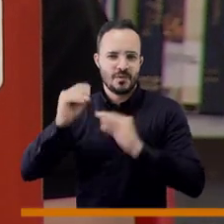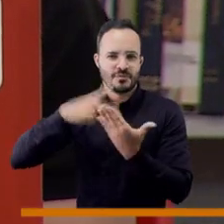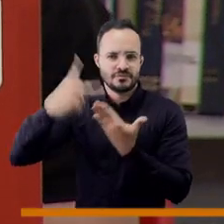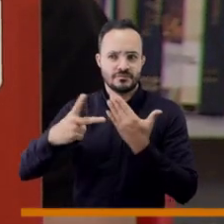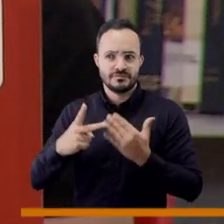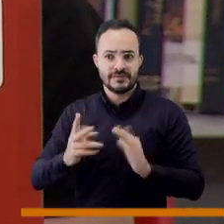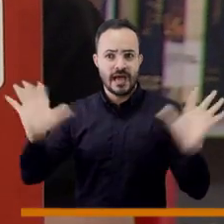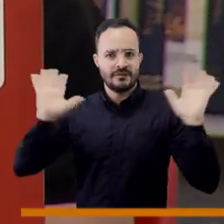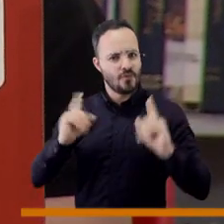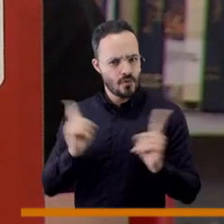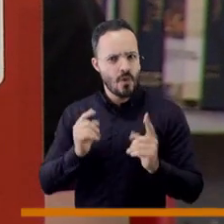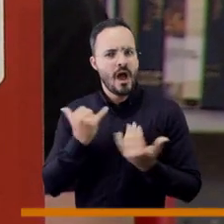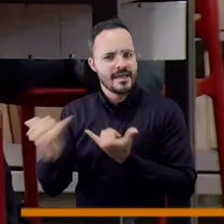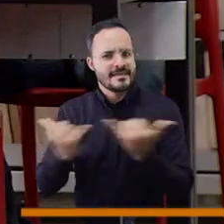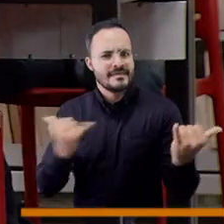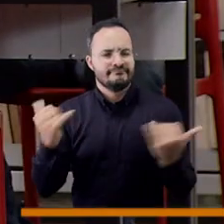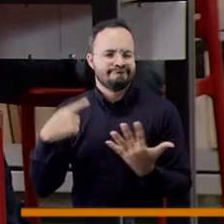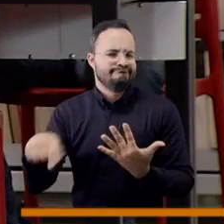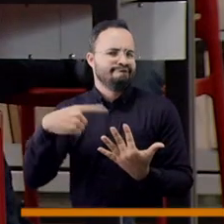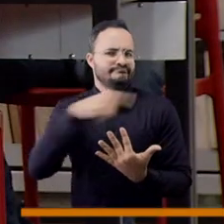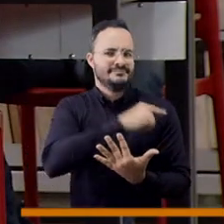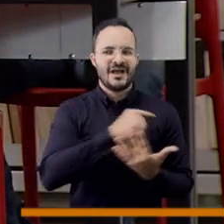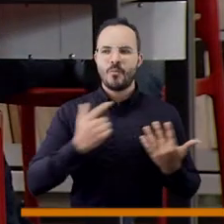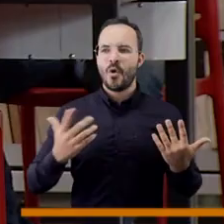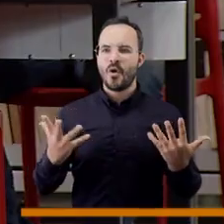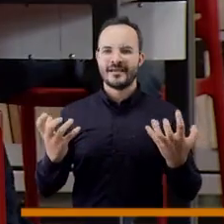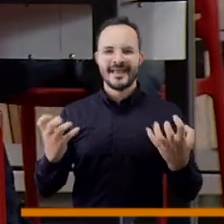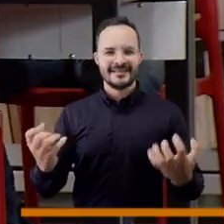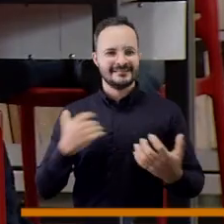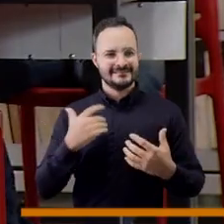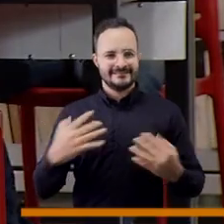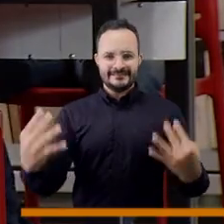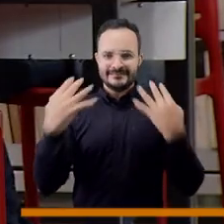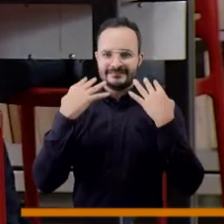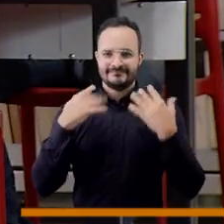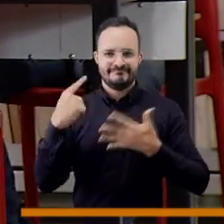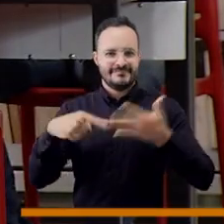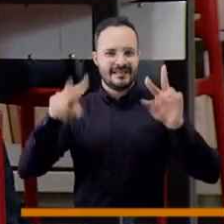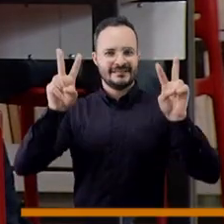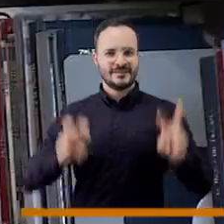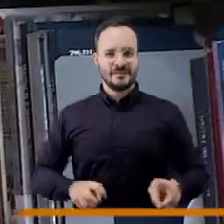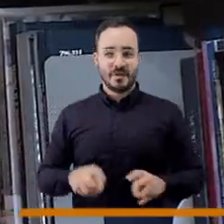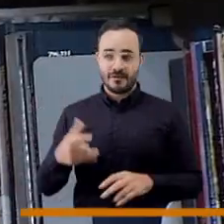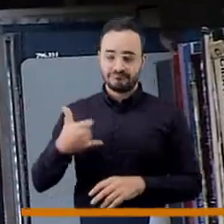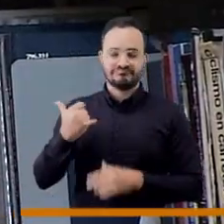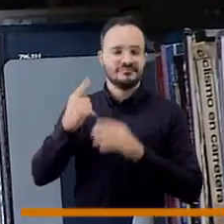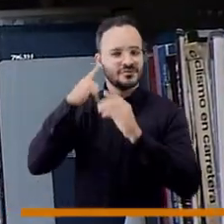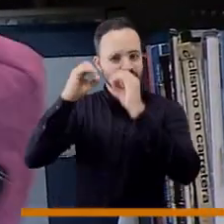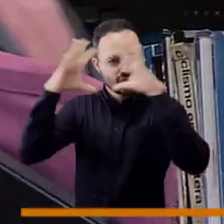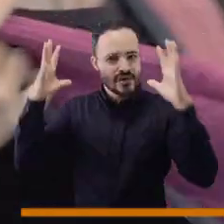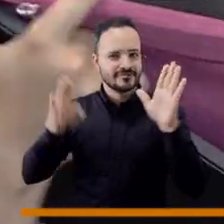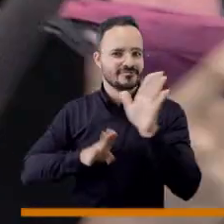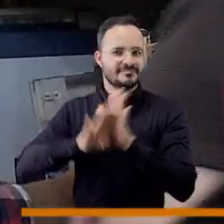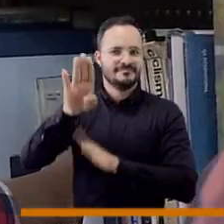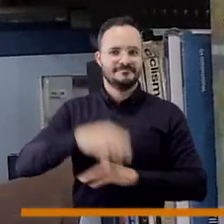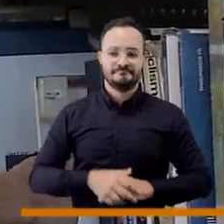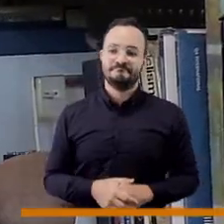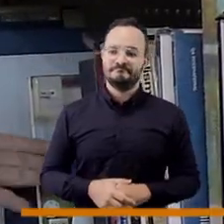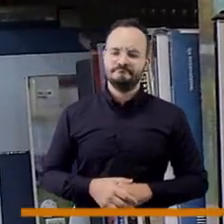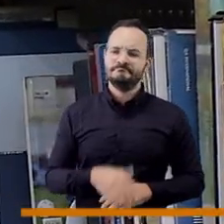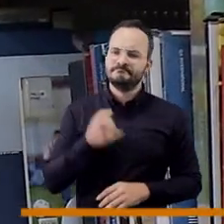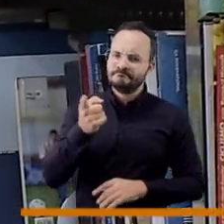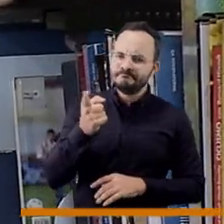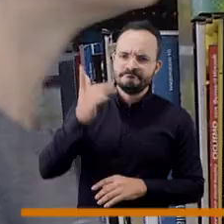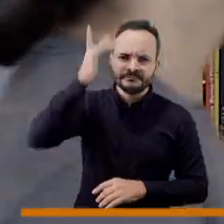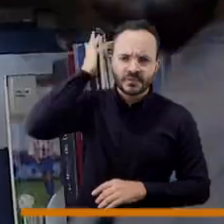sed y esas ganas de estos muchachos de figurar en muchos aspectos. Concejal Luis Bernardo, su conclusión también sobre